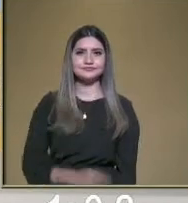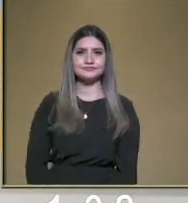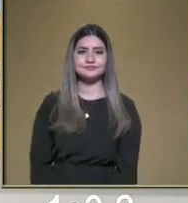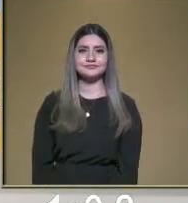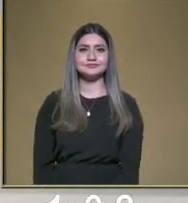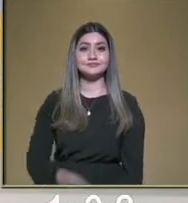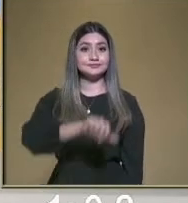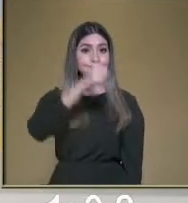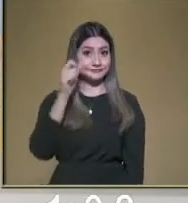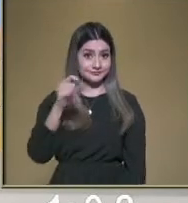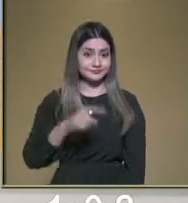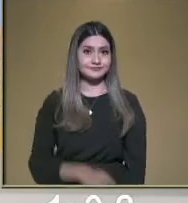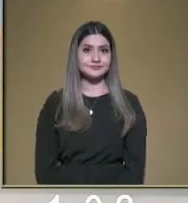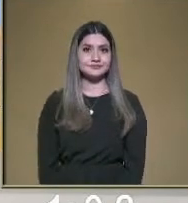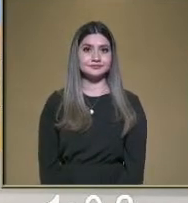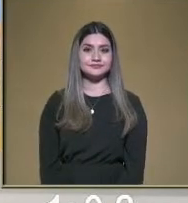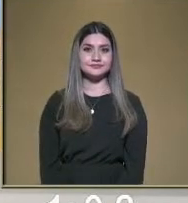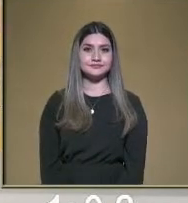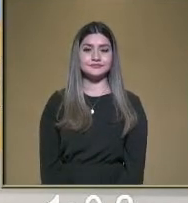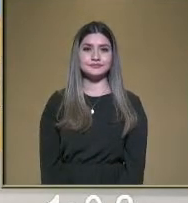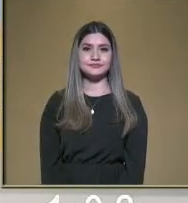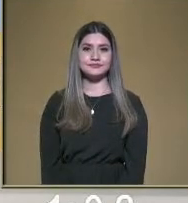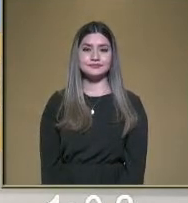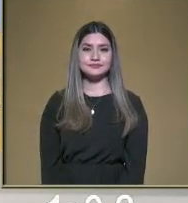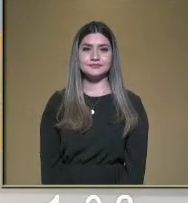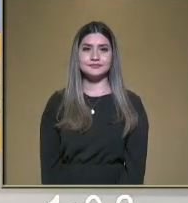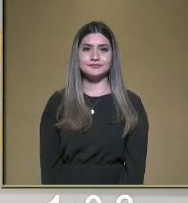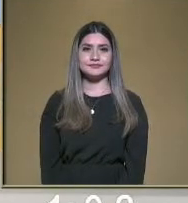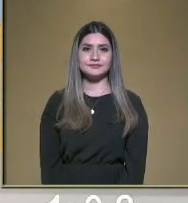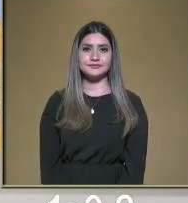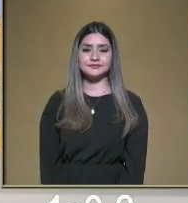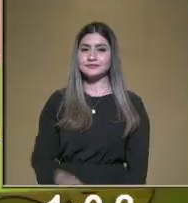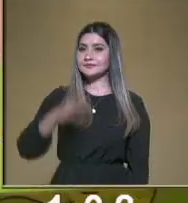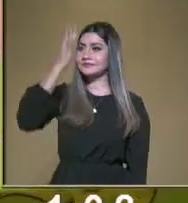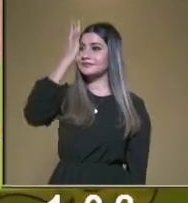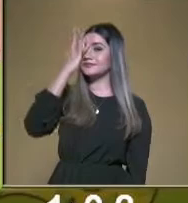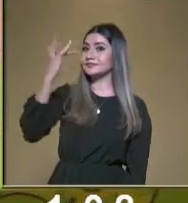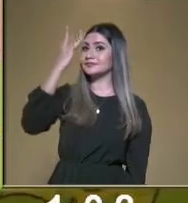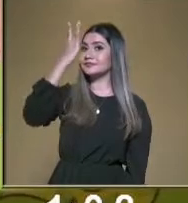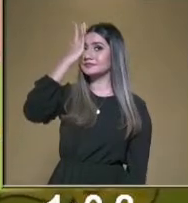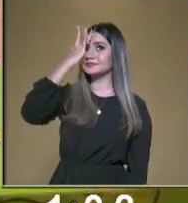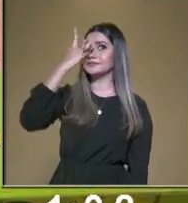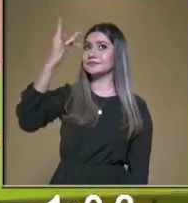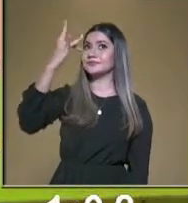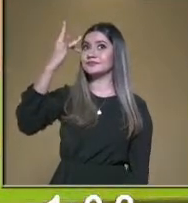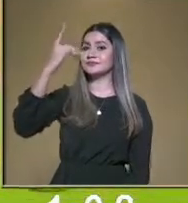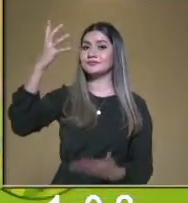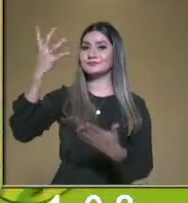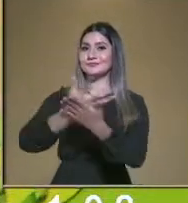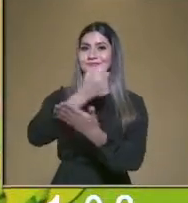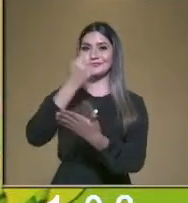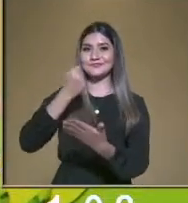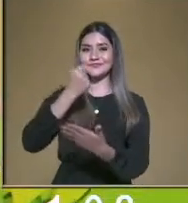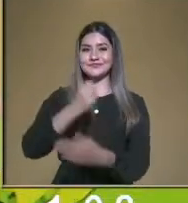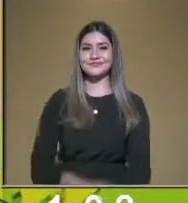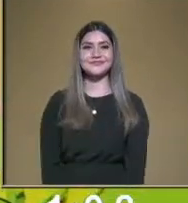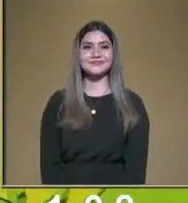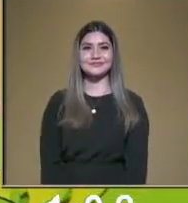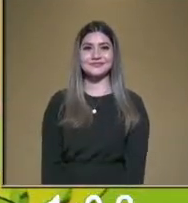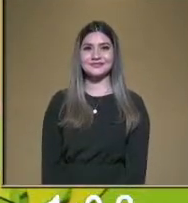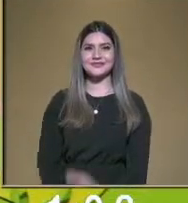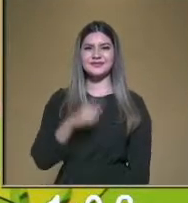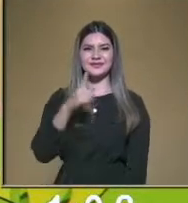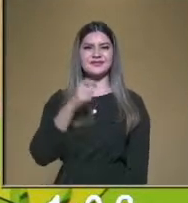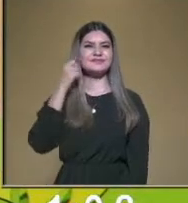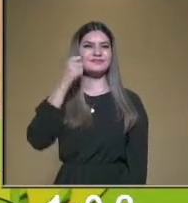también tenemos el siguiente que dice, adivinando, adivinando, voy ganando. Muy bien. ¿De qué